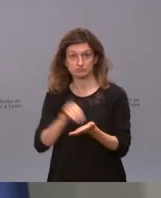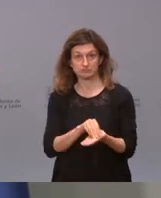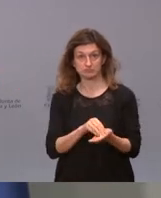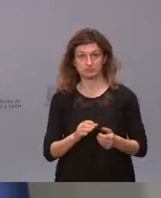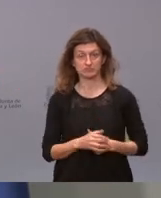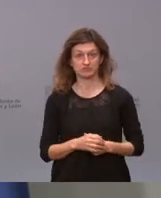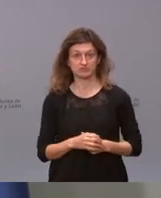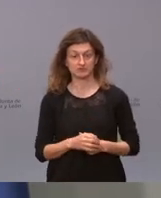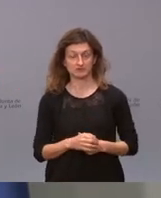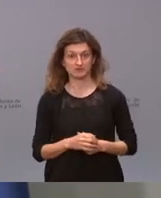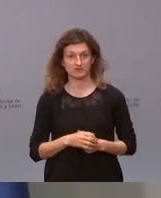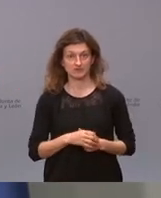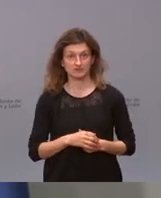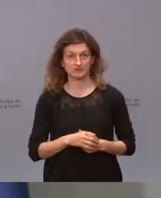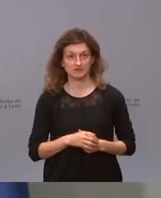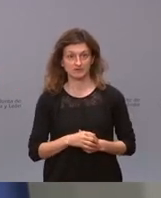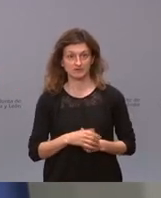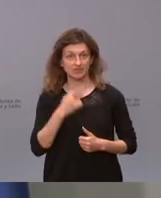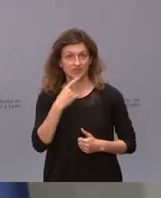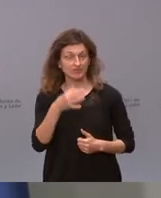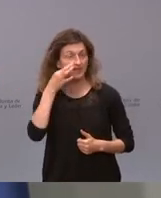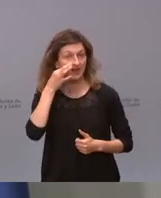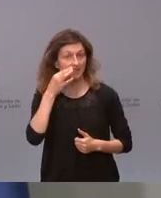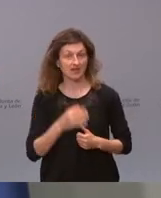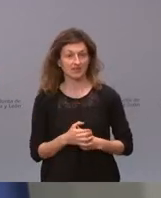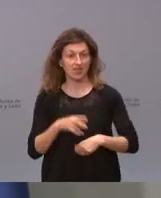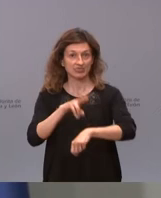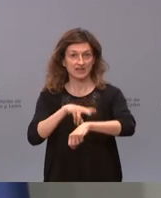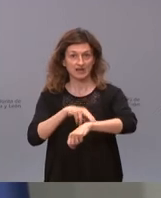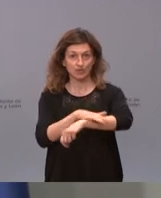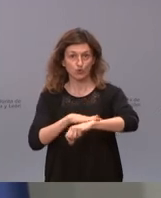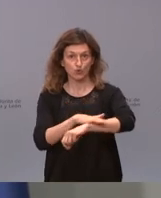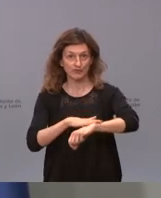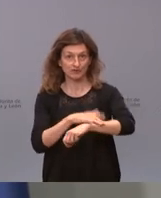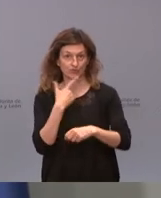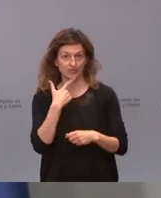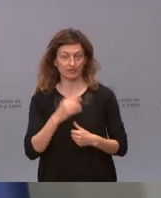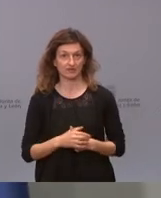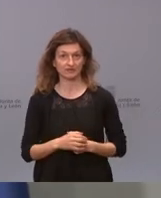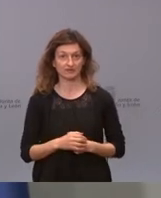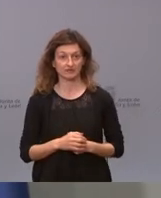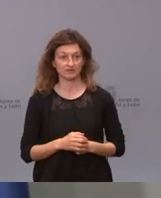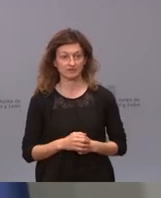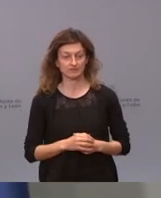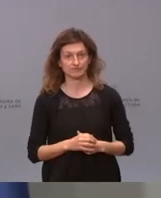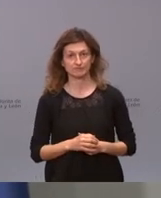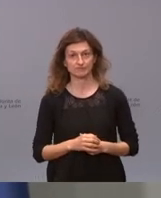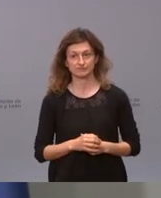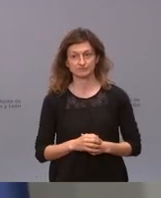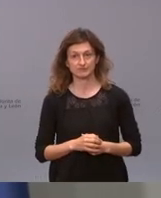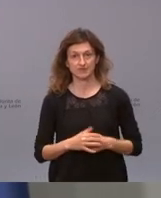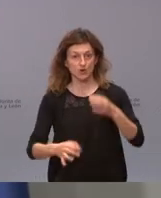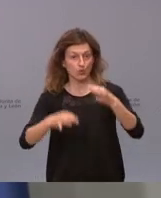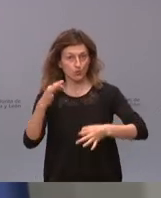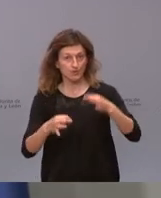que lo ha dicho con toda claridad, el delegado del Gobierno, y a los múltiples juristas